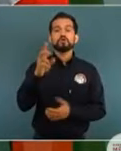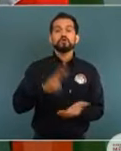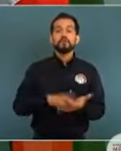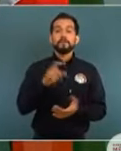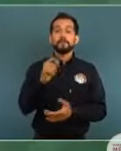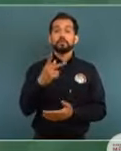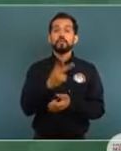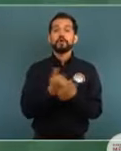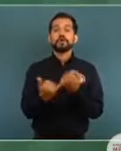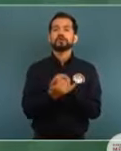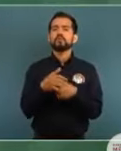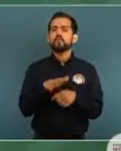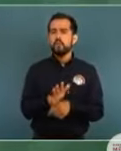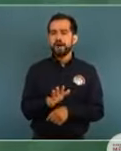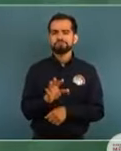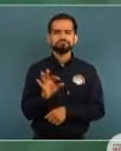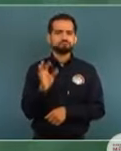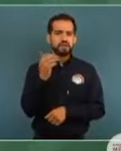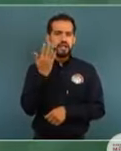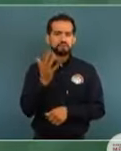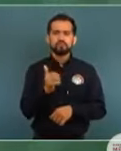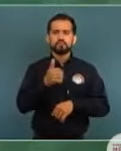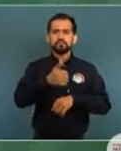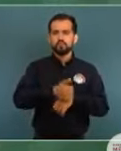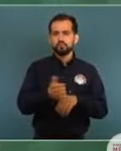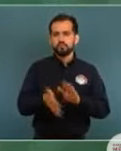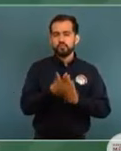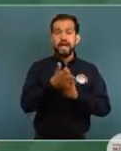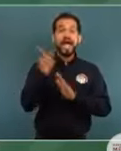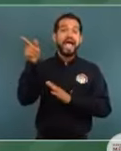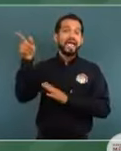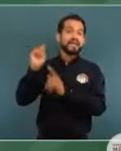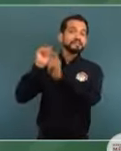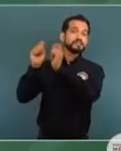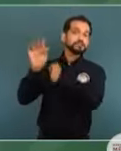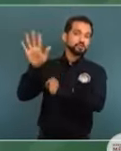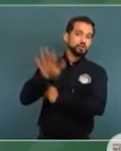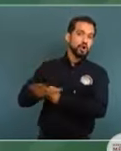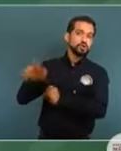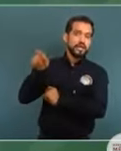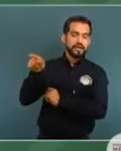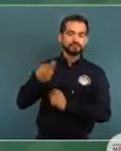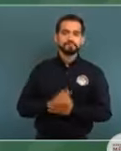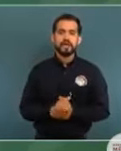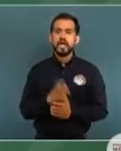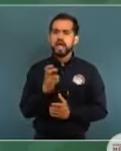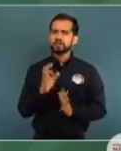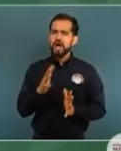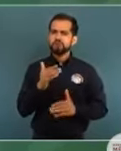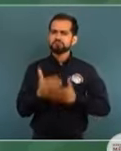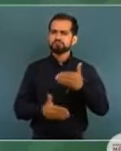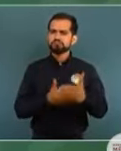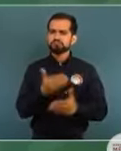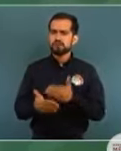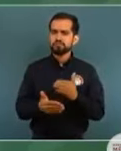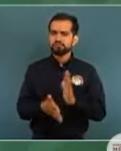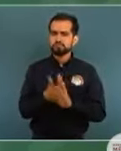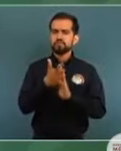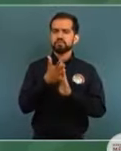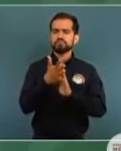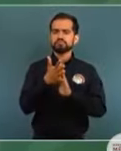el proyecto es una instalación en Chorix. Esta ya está avanzada